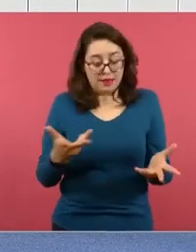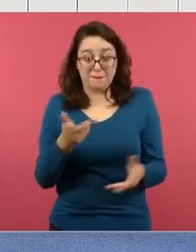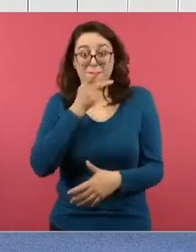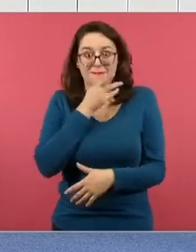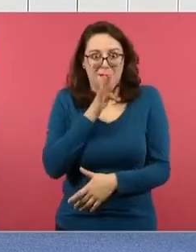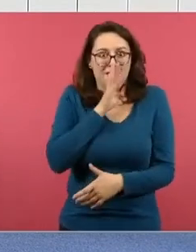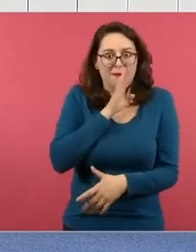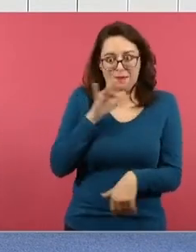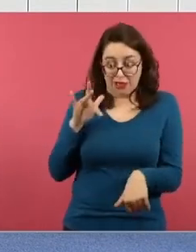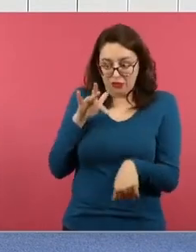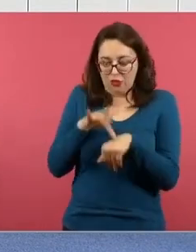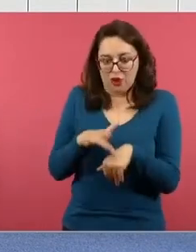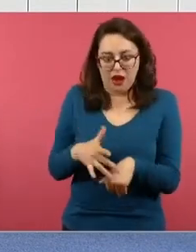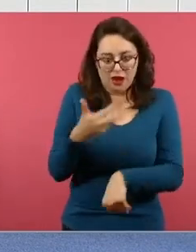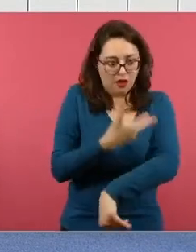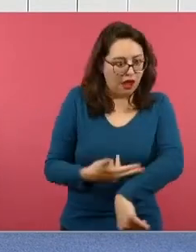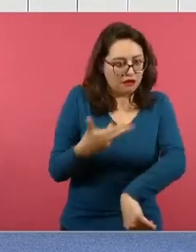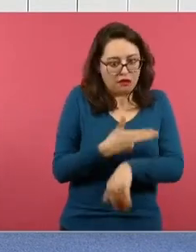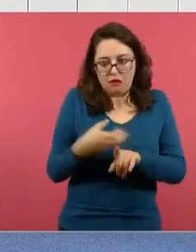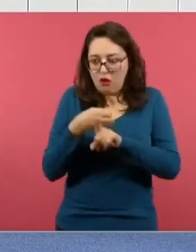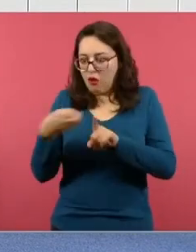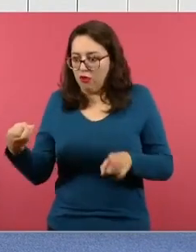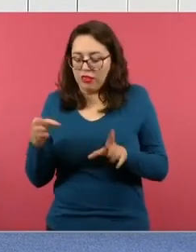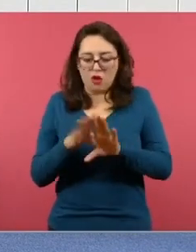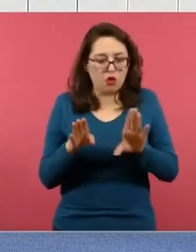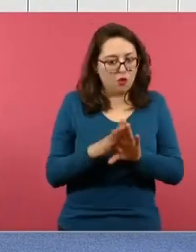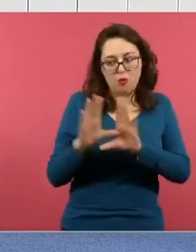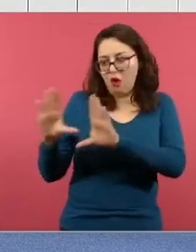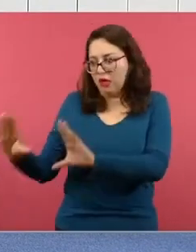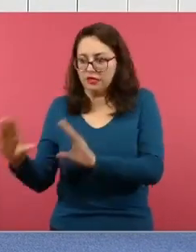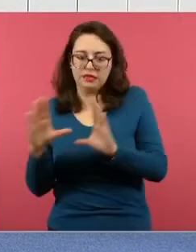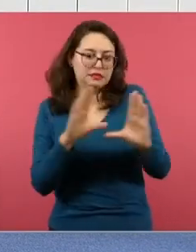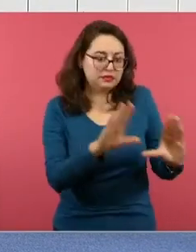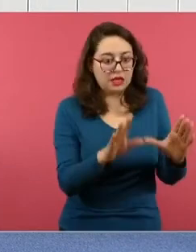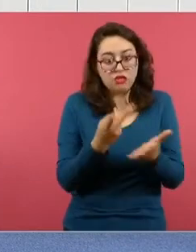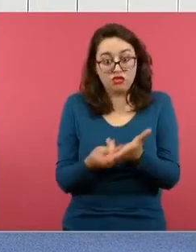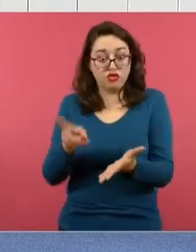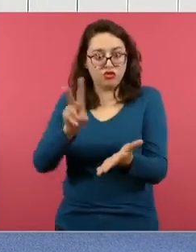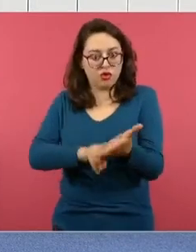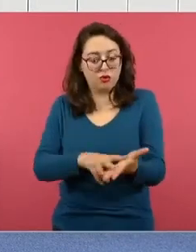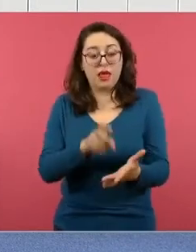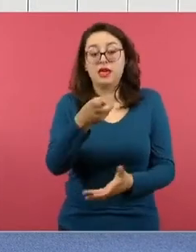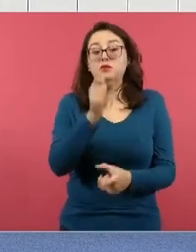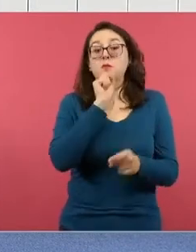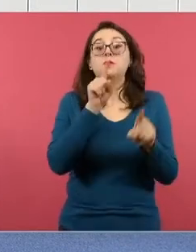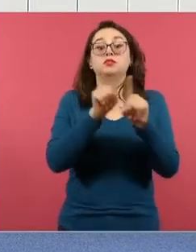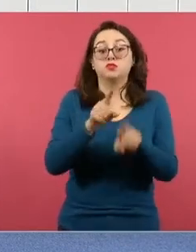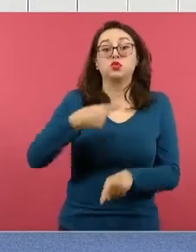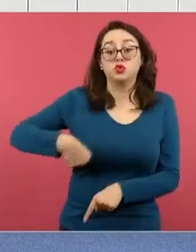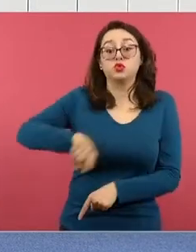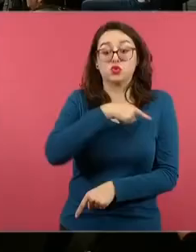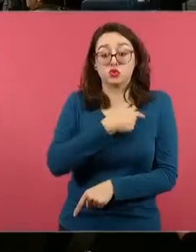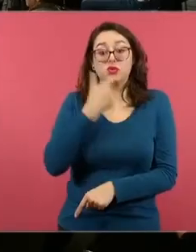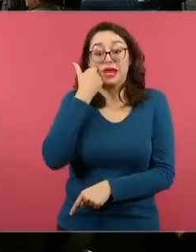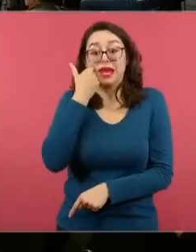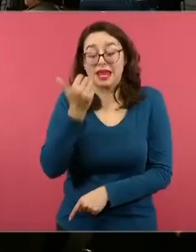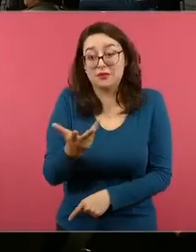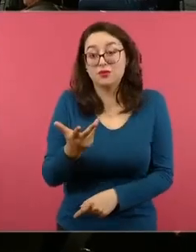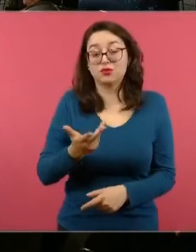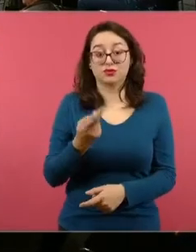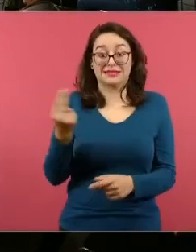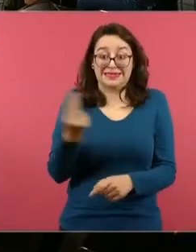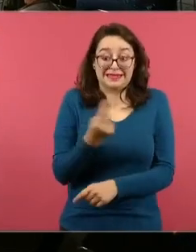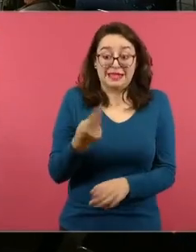que quieren, qué es lo que vamos a buscar, qué es lo que vamos a indagar. Además, estos proyectos no son acabados, no es decir,